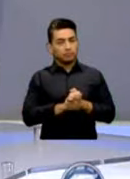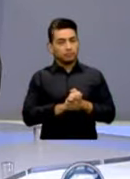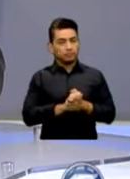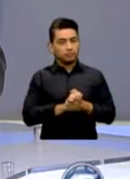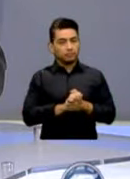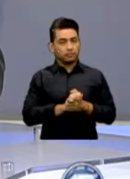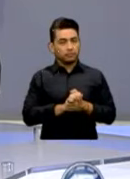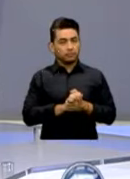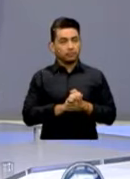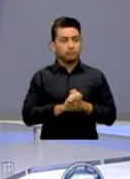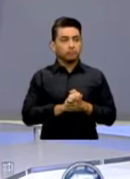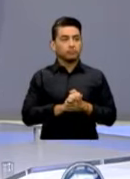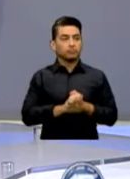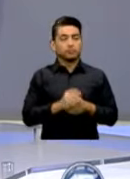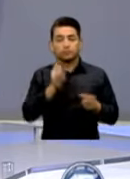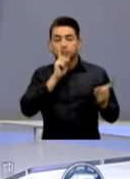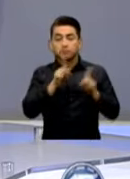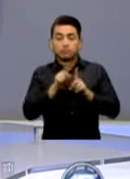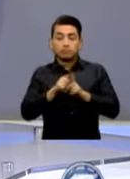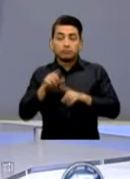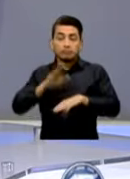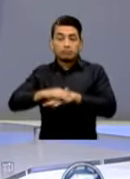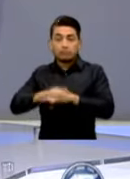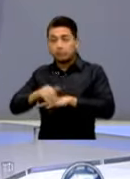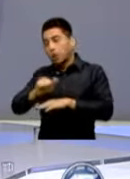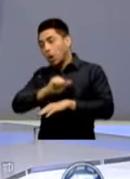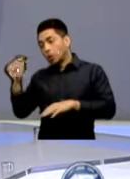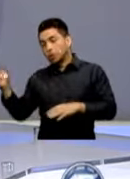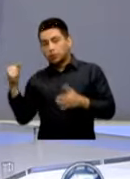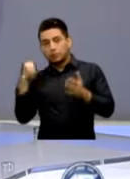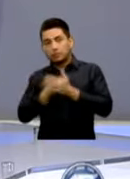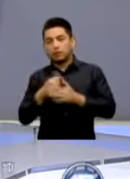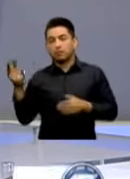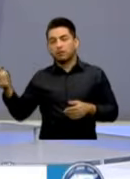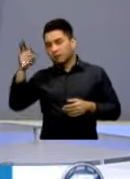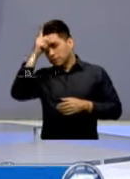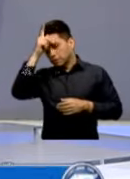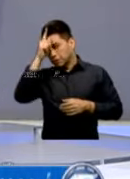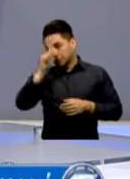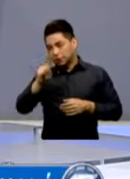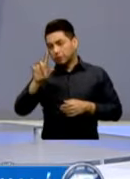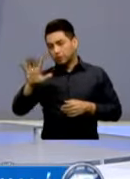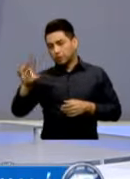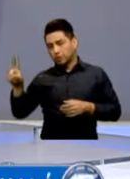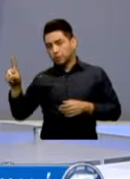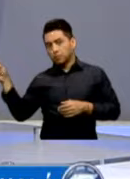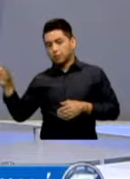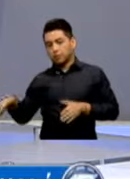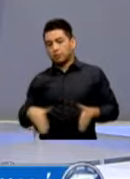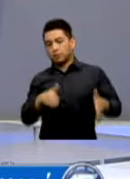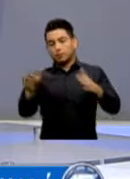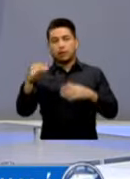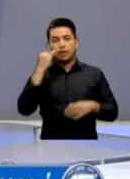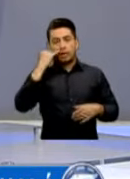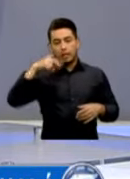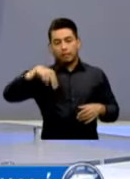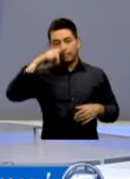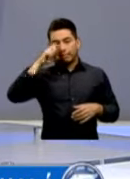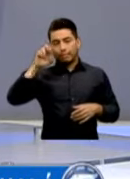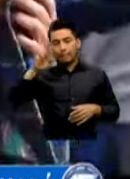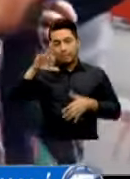Y También Tenemos El Reporte De Otro Accidente Ocurrido En El Kilómetro 151 De La Carretera Interamericana Durante El Fin De Semana